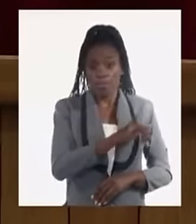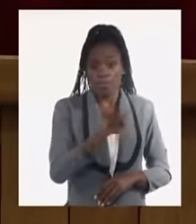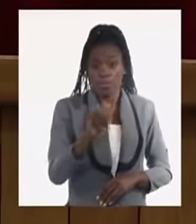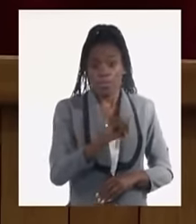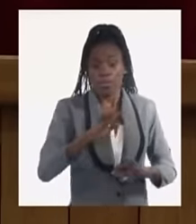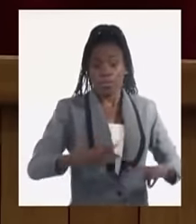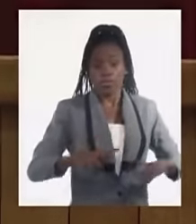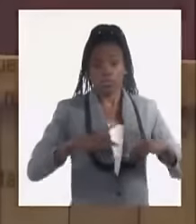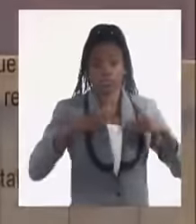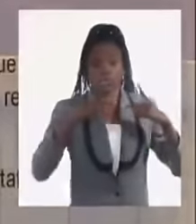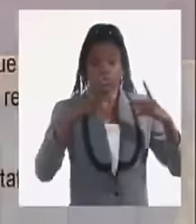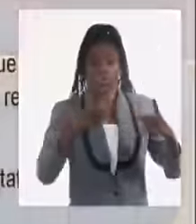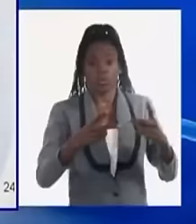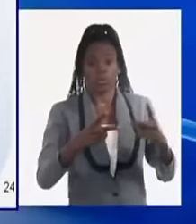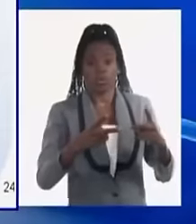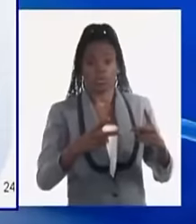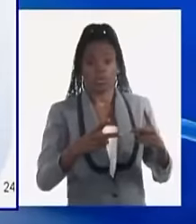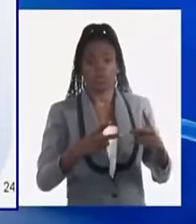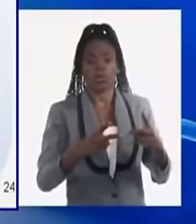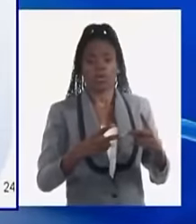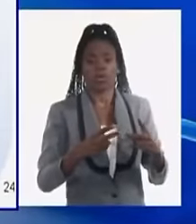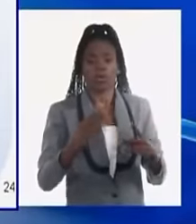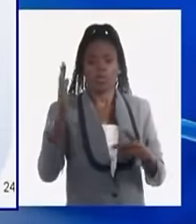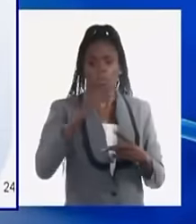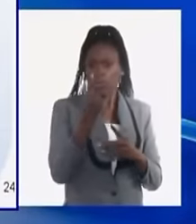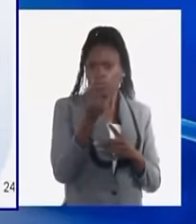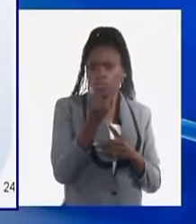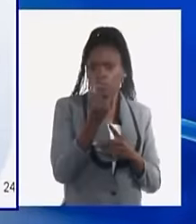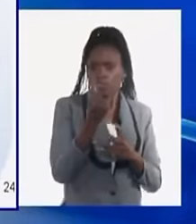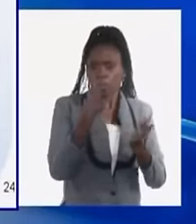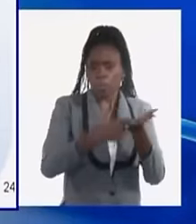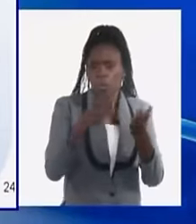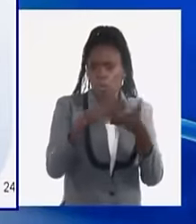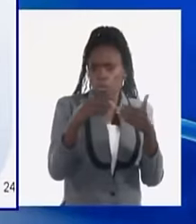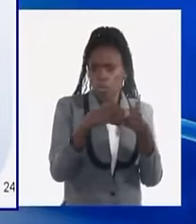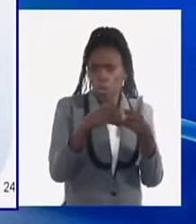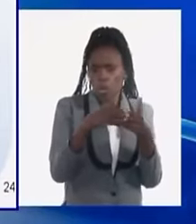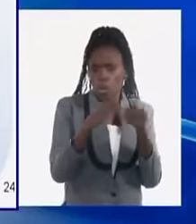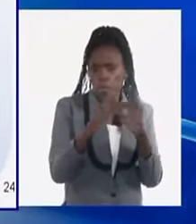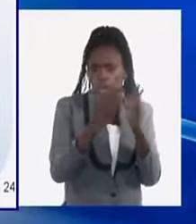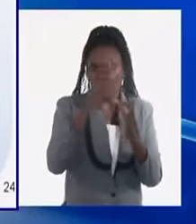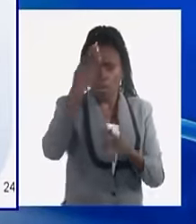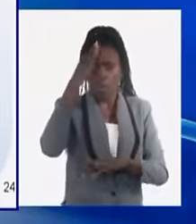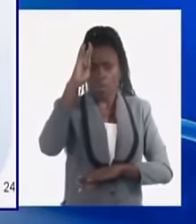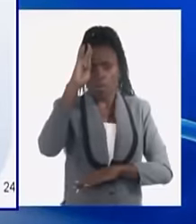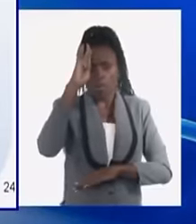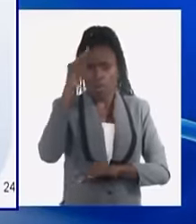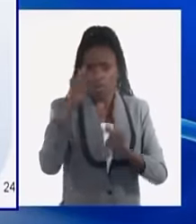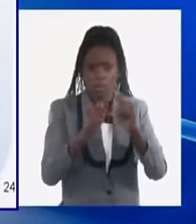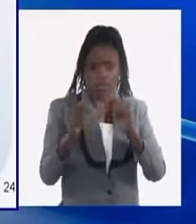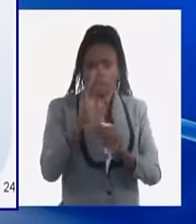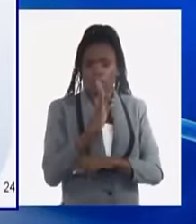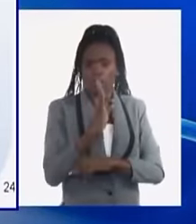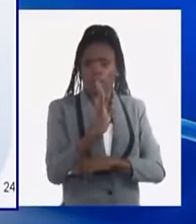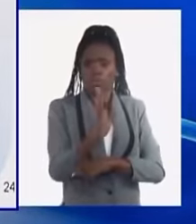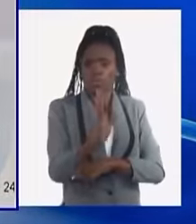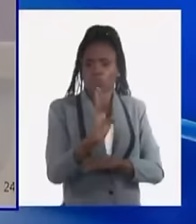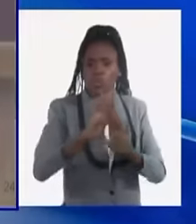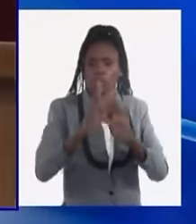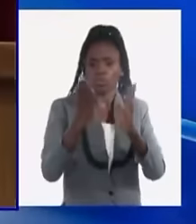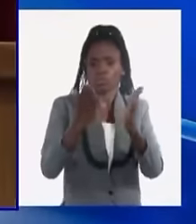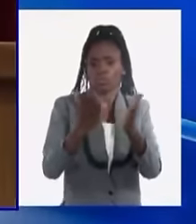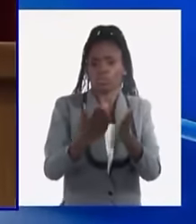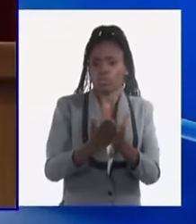Recuperar los flujos de remesa. Primero, ratificar el principio del respeto a todos